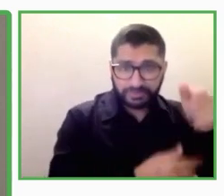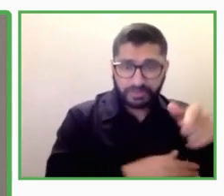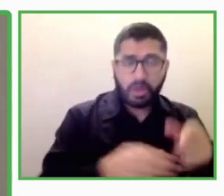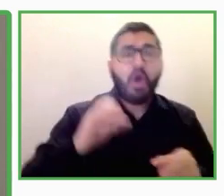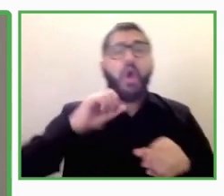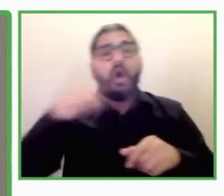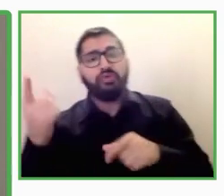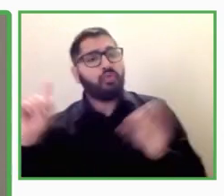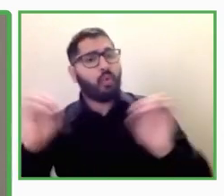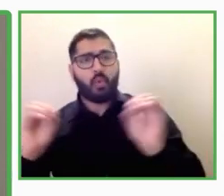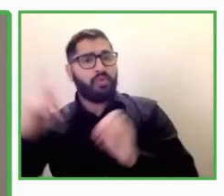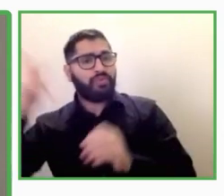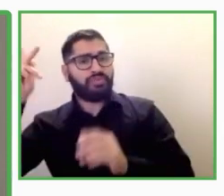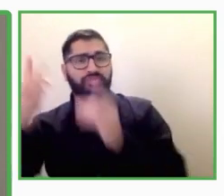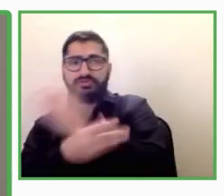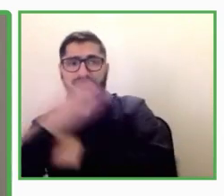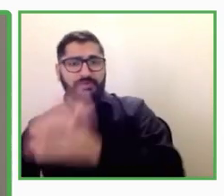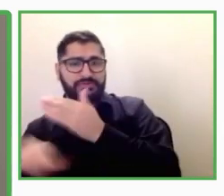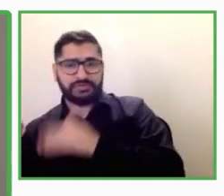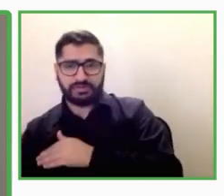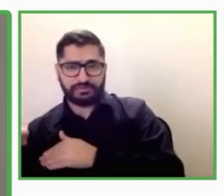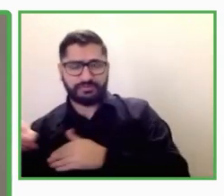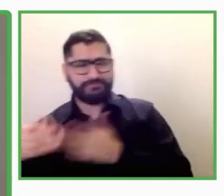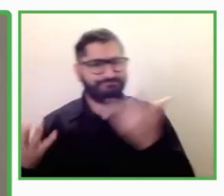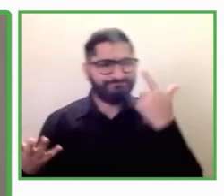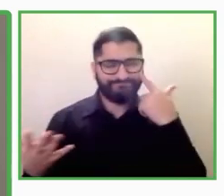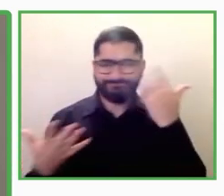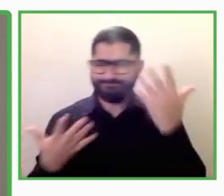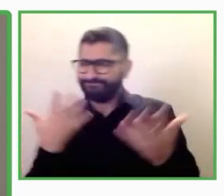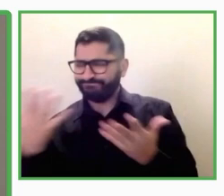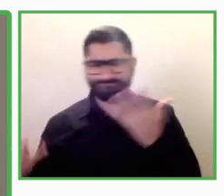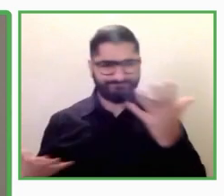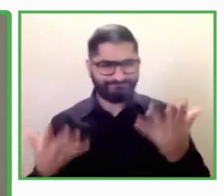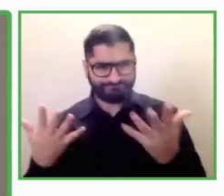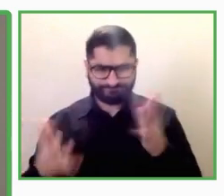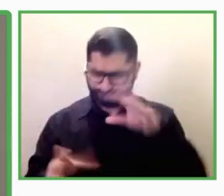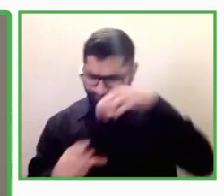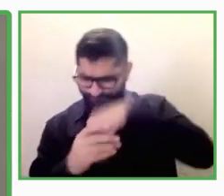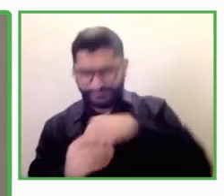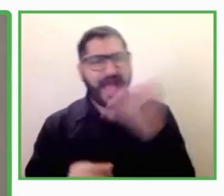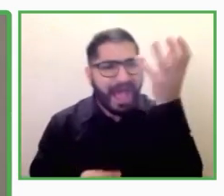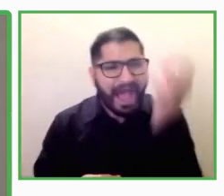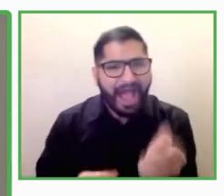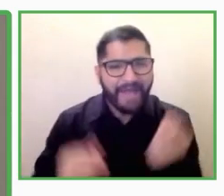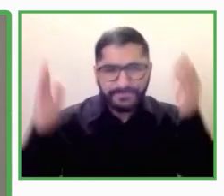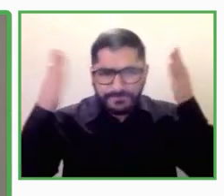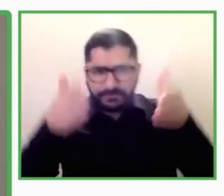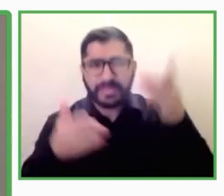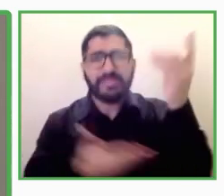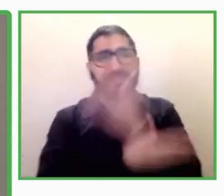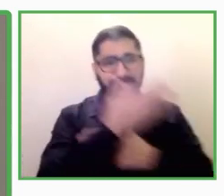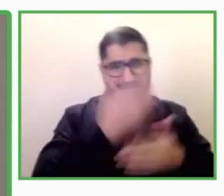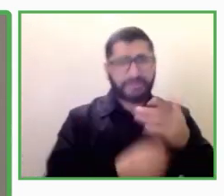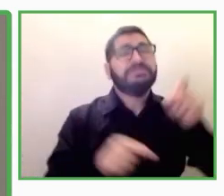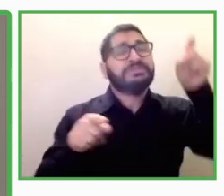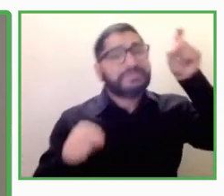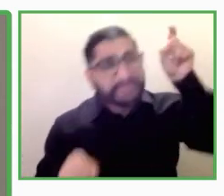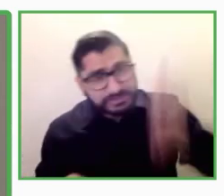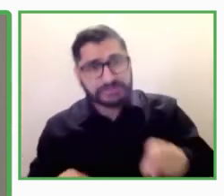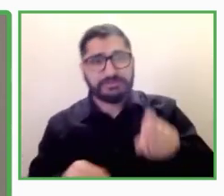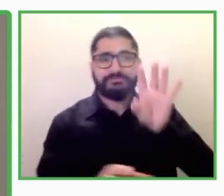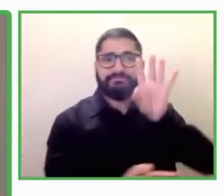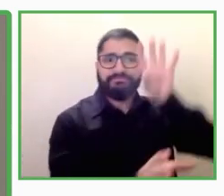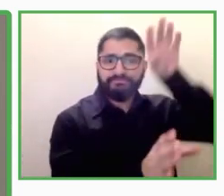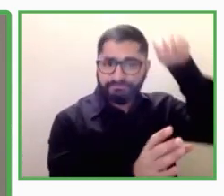que además no solamente haya personas con discapacidad empleadas dentro de la empresa, sino que además se encuentran a todos los niveles, que eso es muy importante, de los